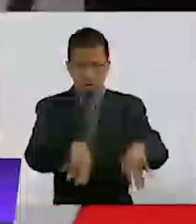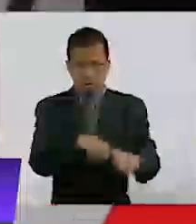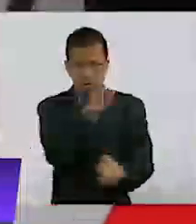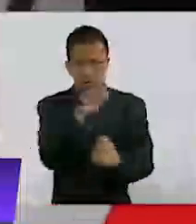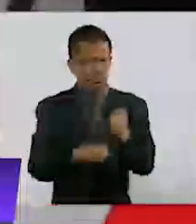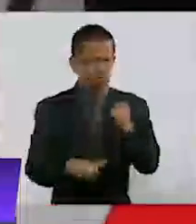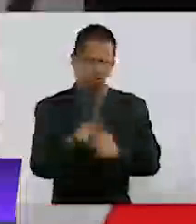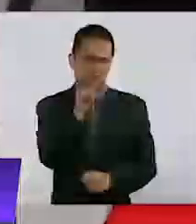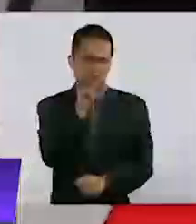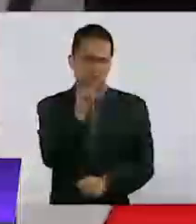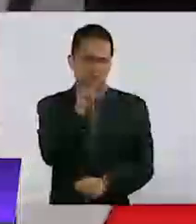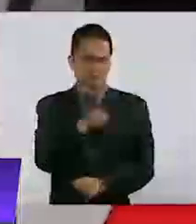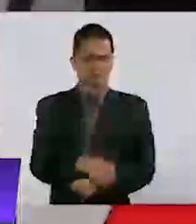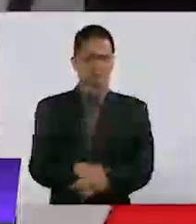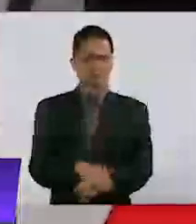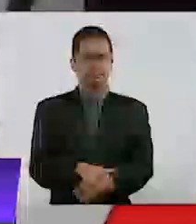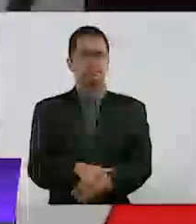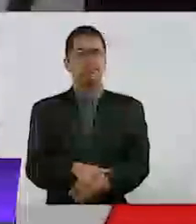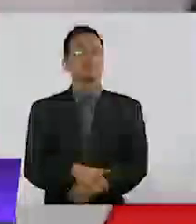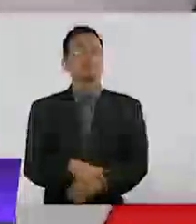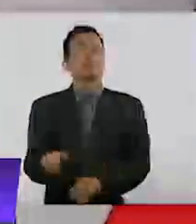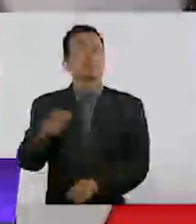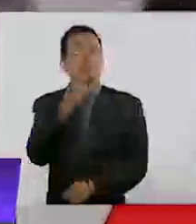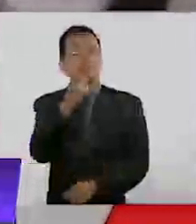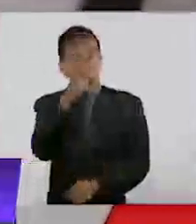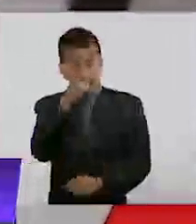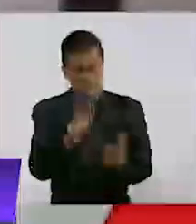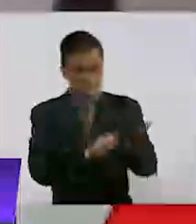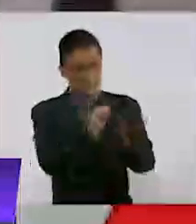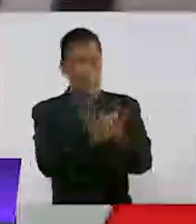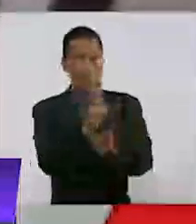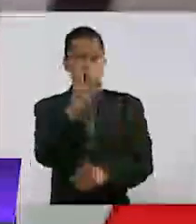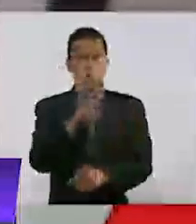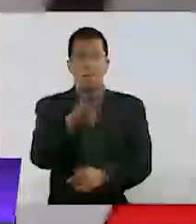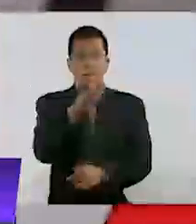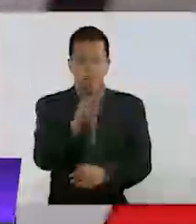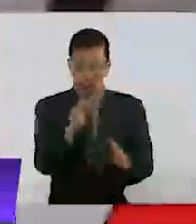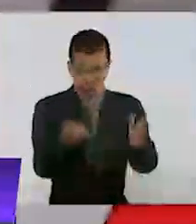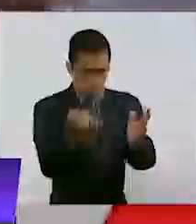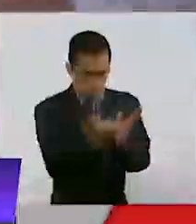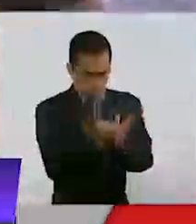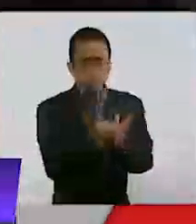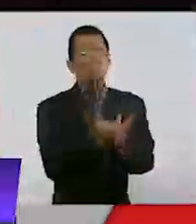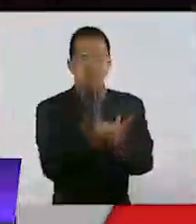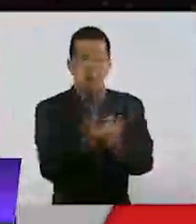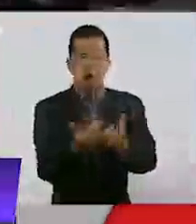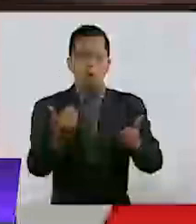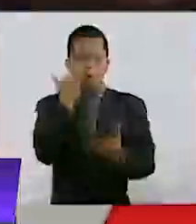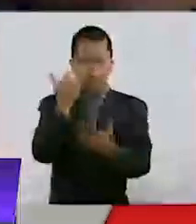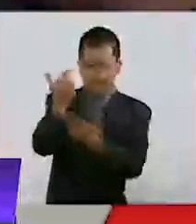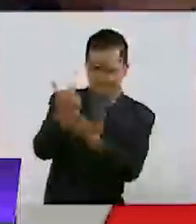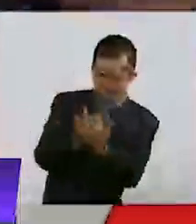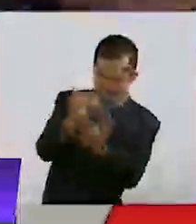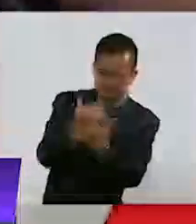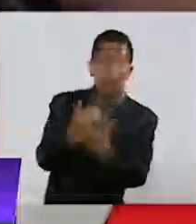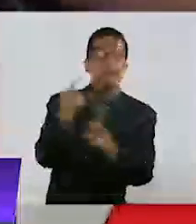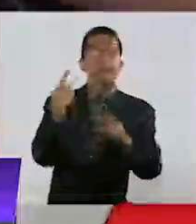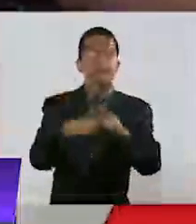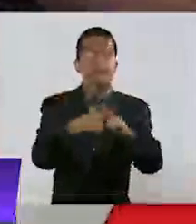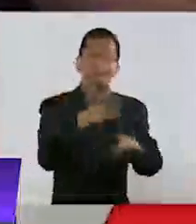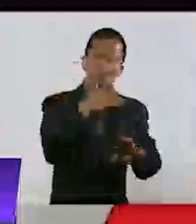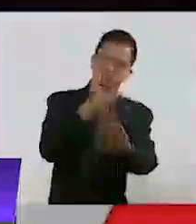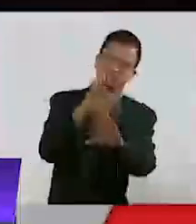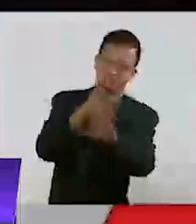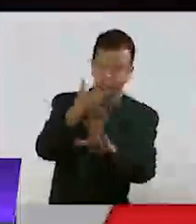recordó que tras la aprobación de Ley Olimpia buscarían la creación de un observatorio de acosadores y violentadores digitales. Hoy,